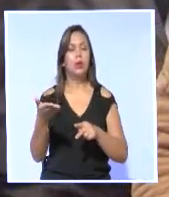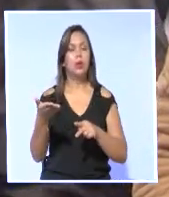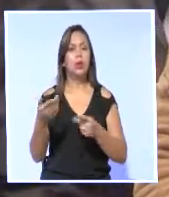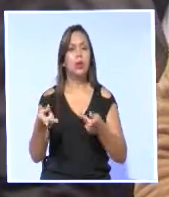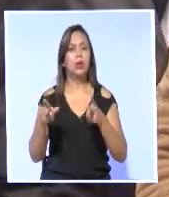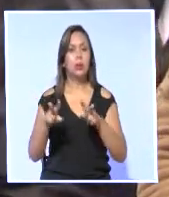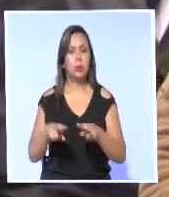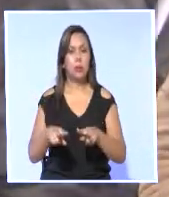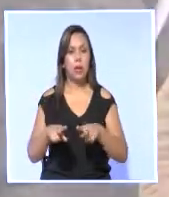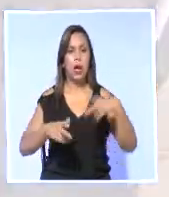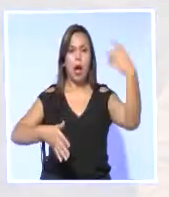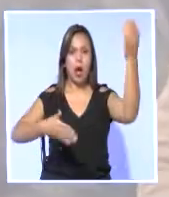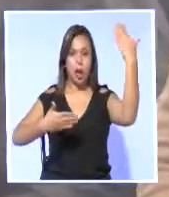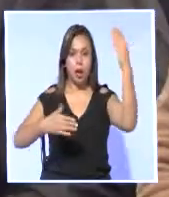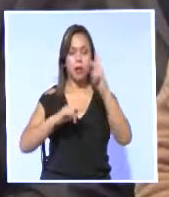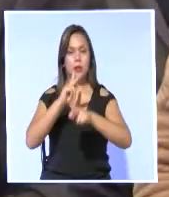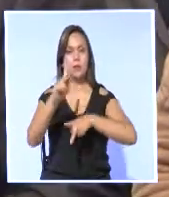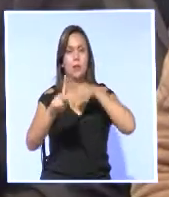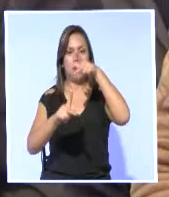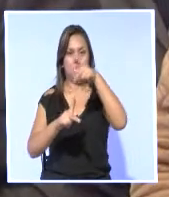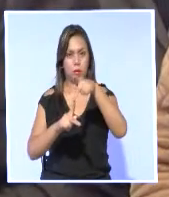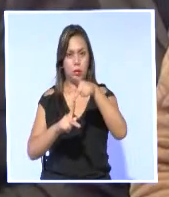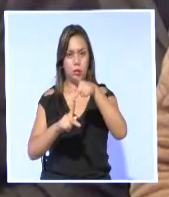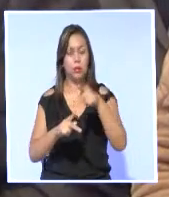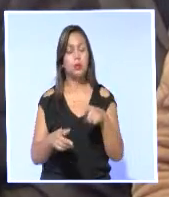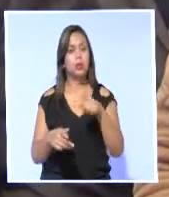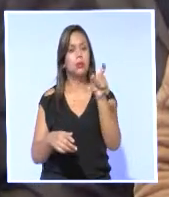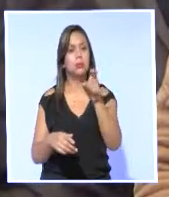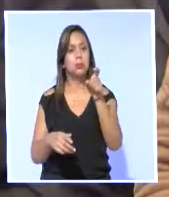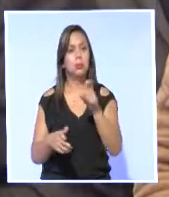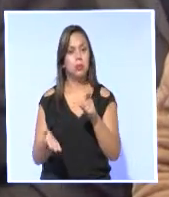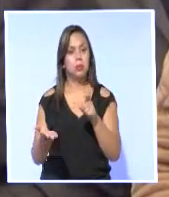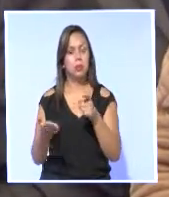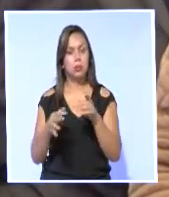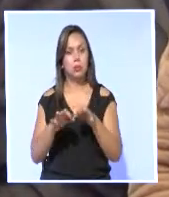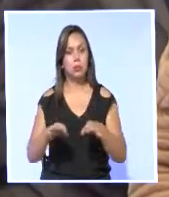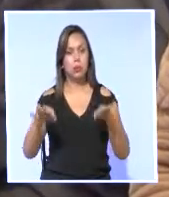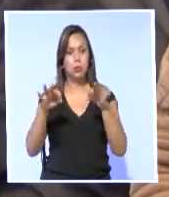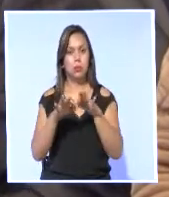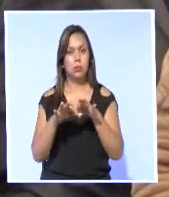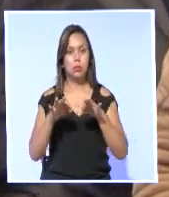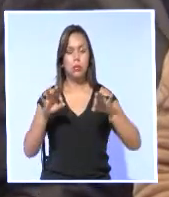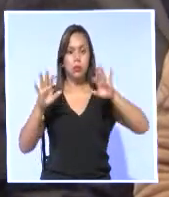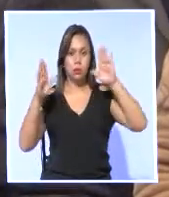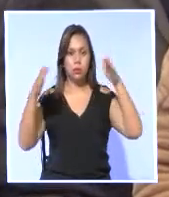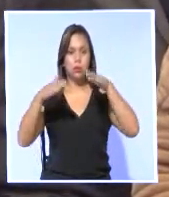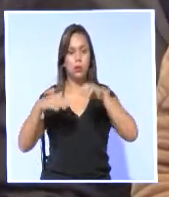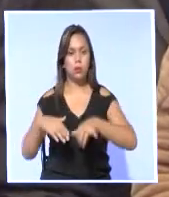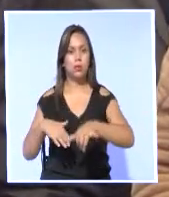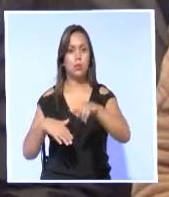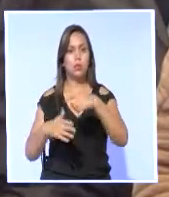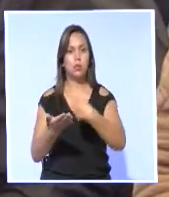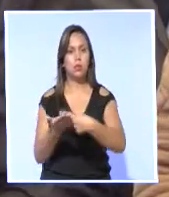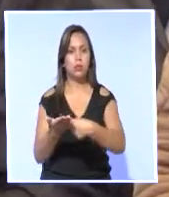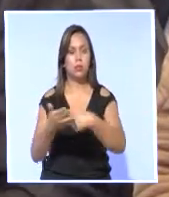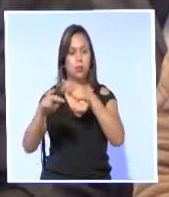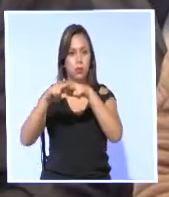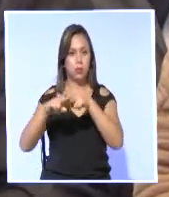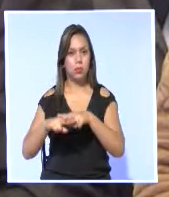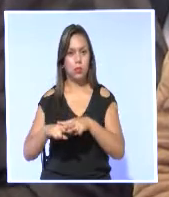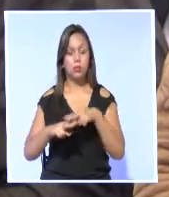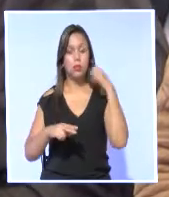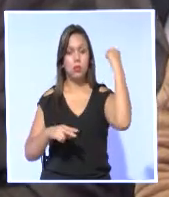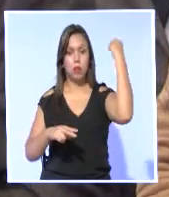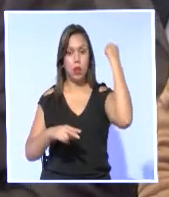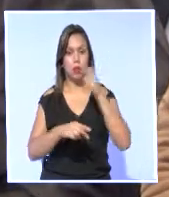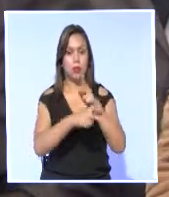alcaldes y prefectos, que permita enmendar la Constitución para considerar imprescriptibles los derechos,